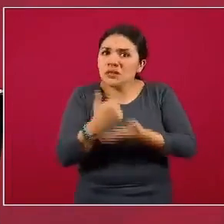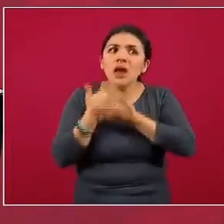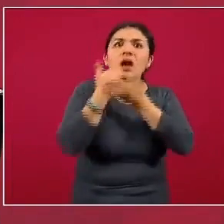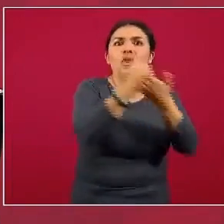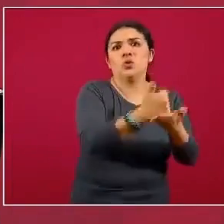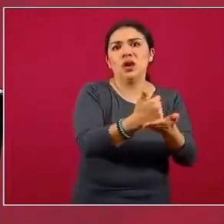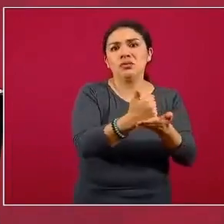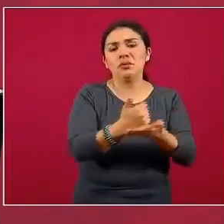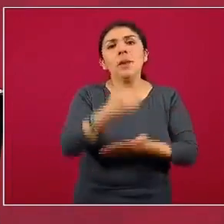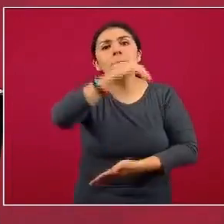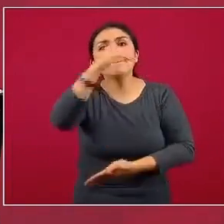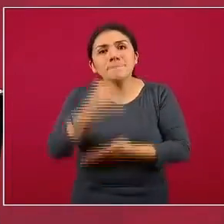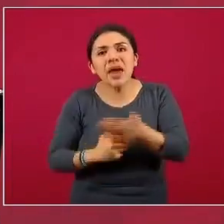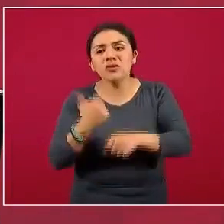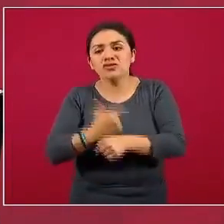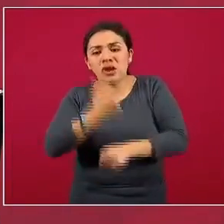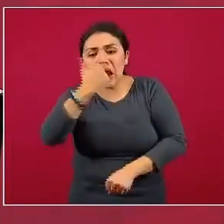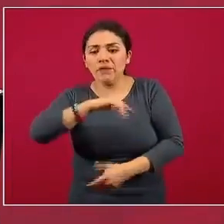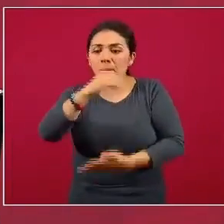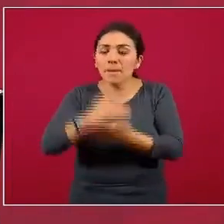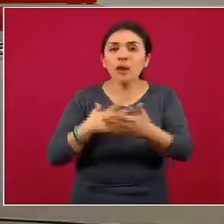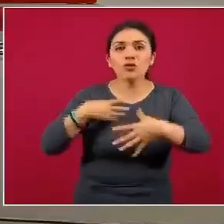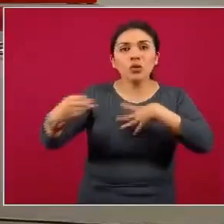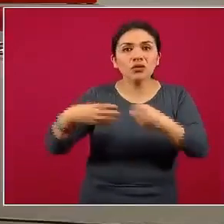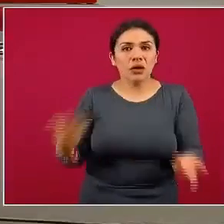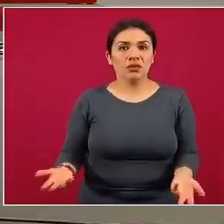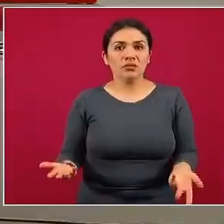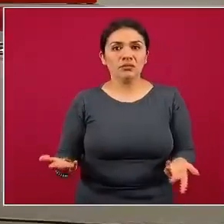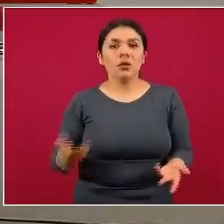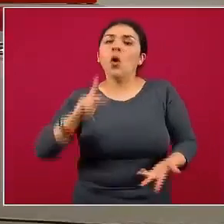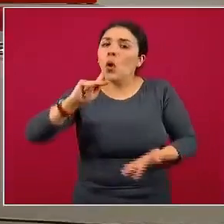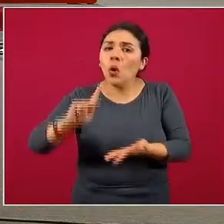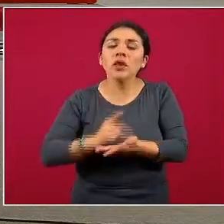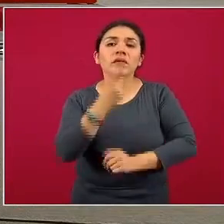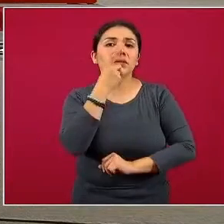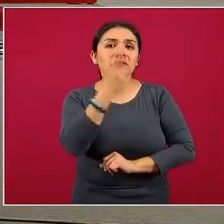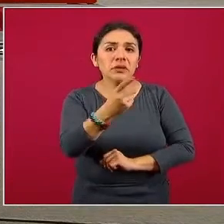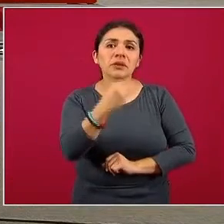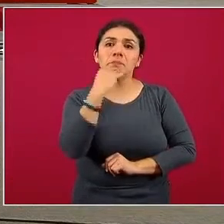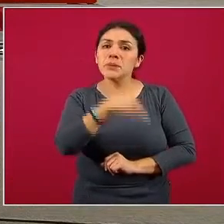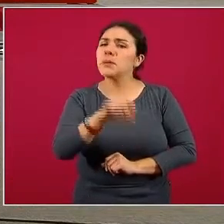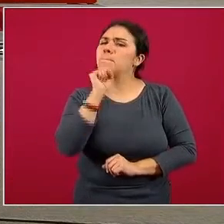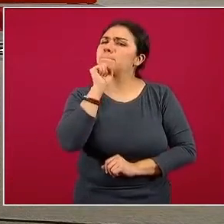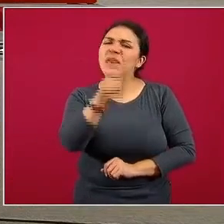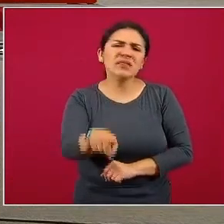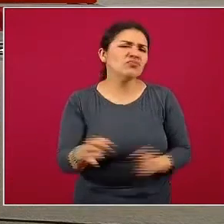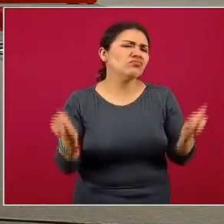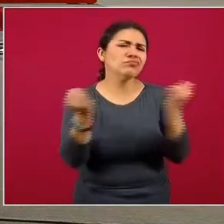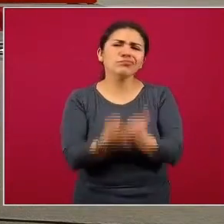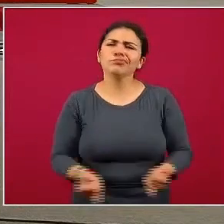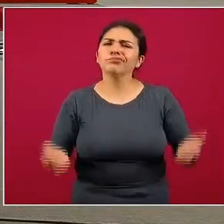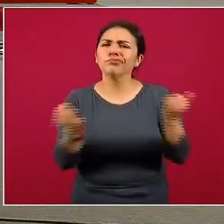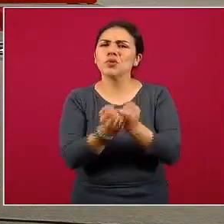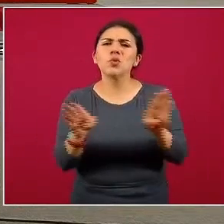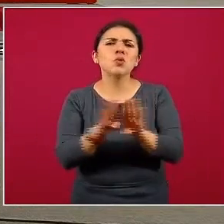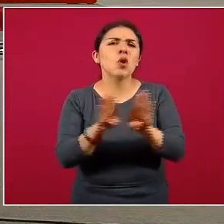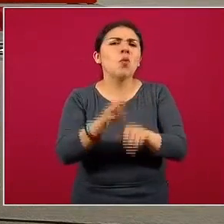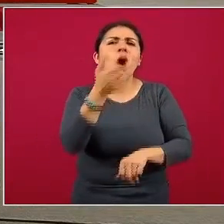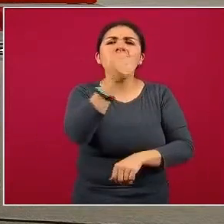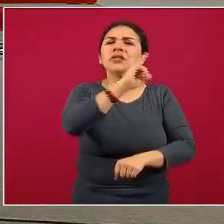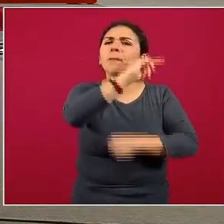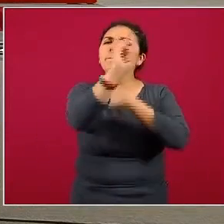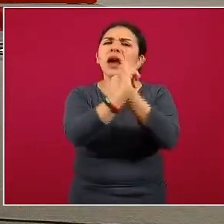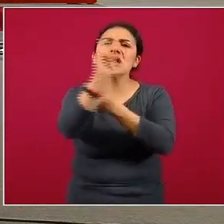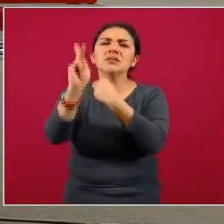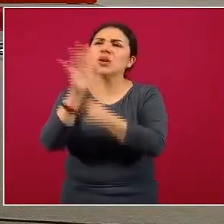reduciendo los riesgos, reduciendo los contagios. Entonces, insistimos, el mensaje es el mismo que hacemos en todos los países,